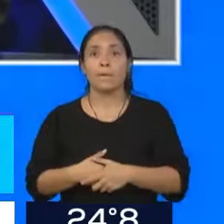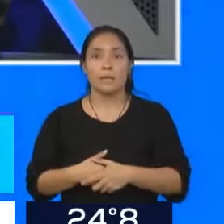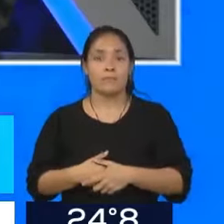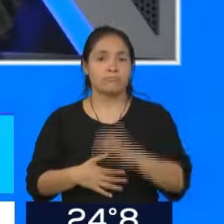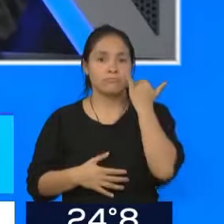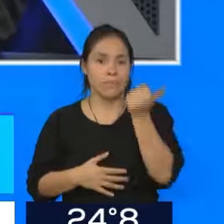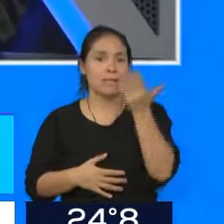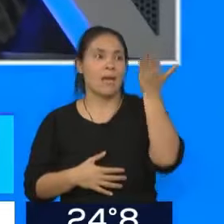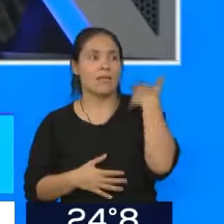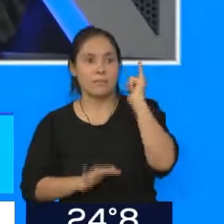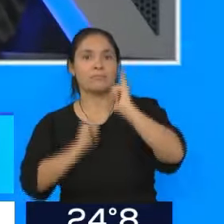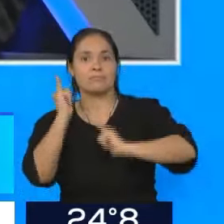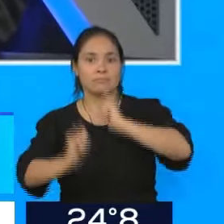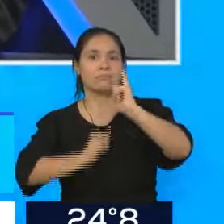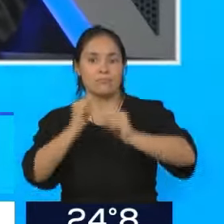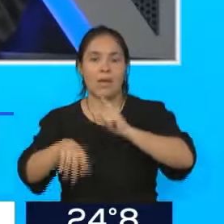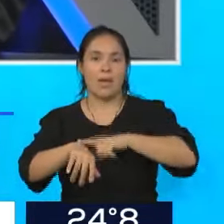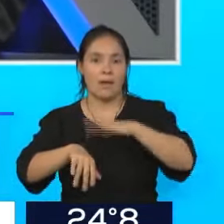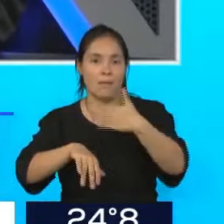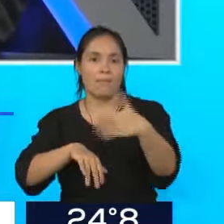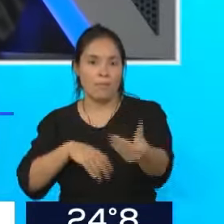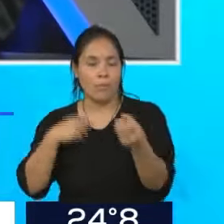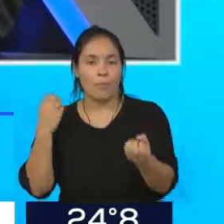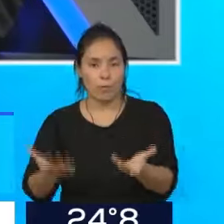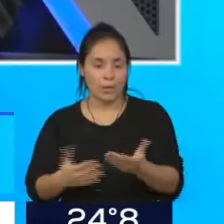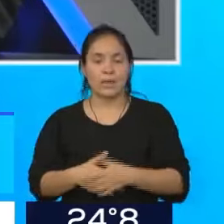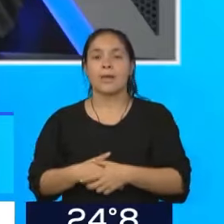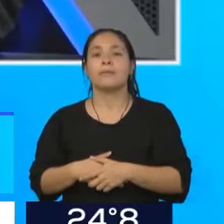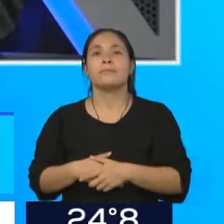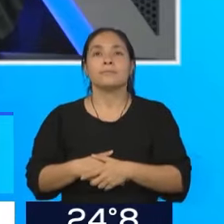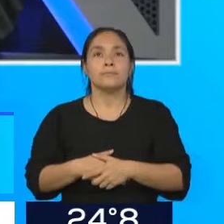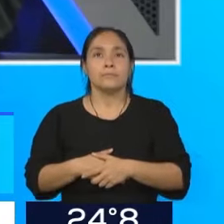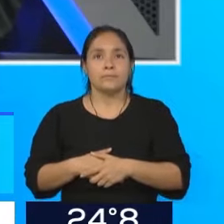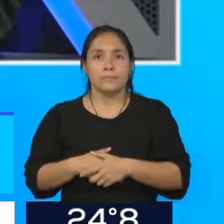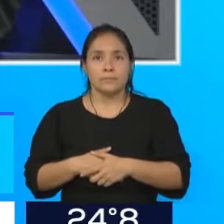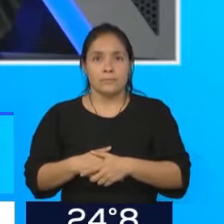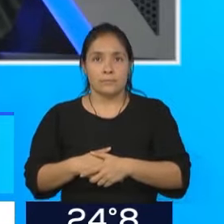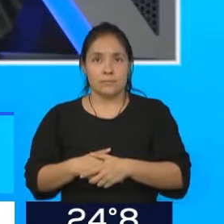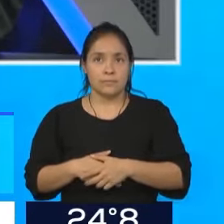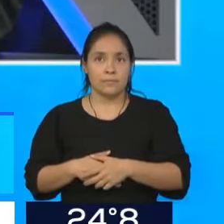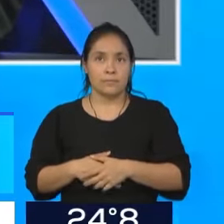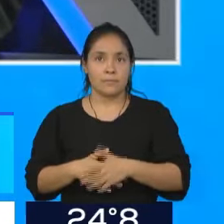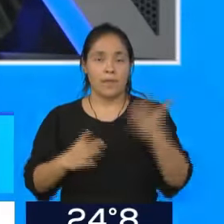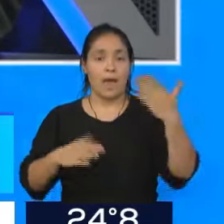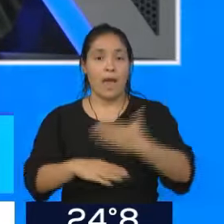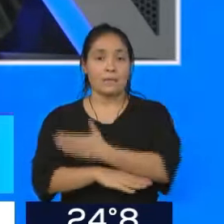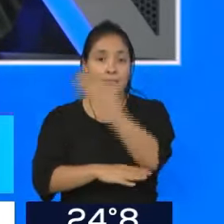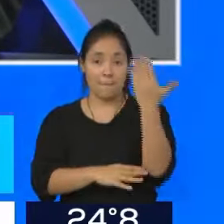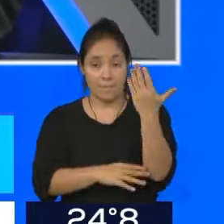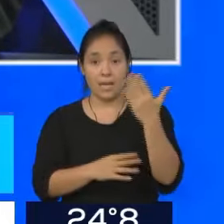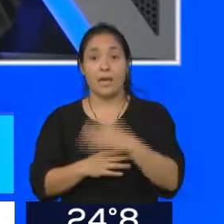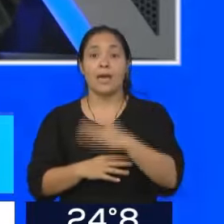mencionando desde hace ya algún tiempo, se esperaba algún tipo de repercusión después de que la asamblea de accionistas de